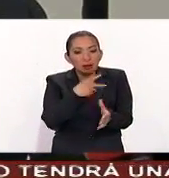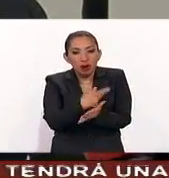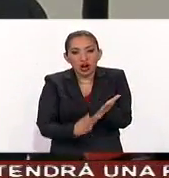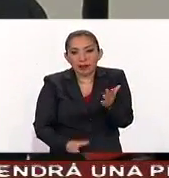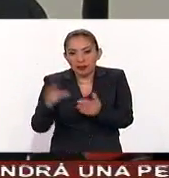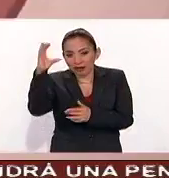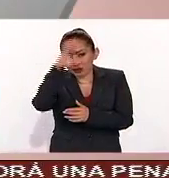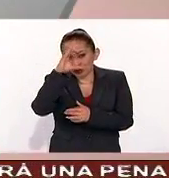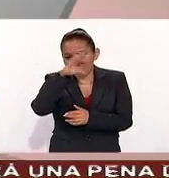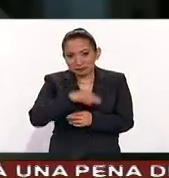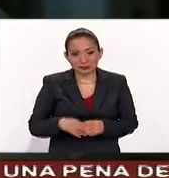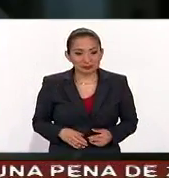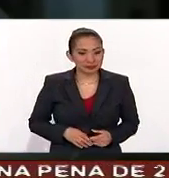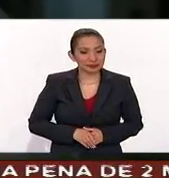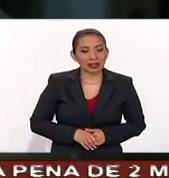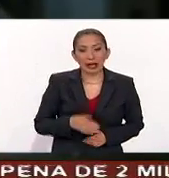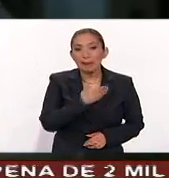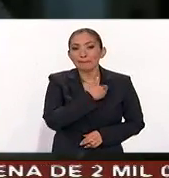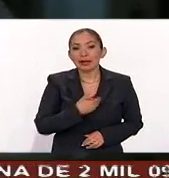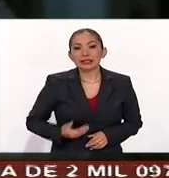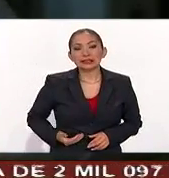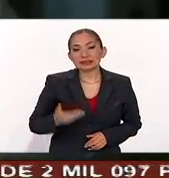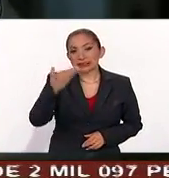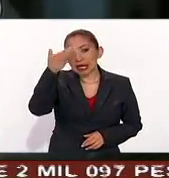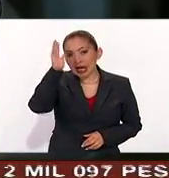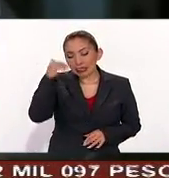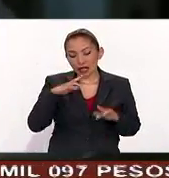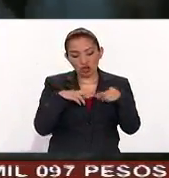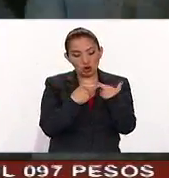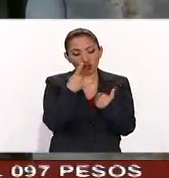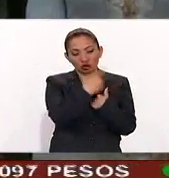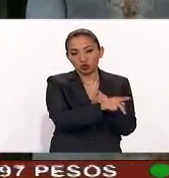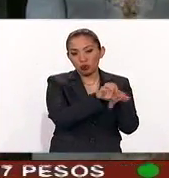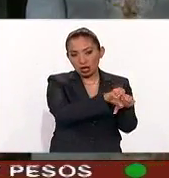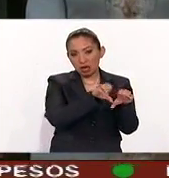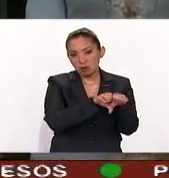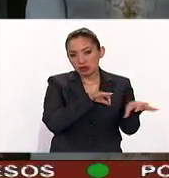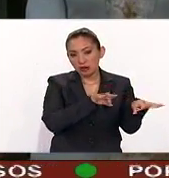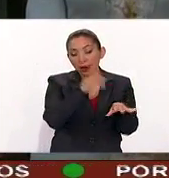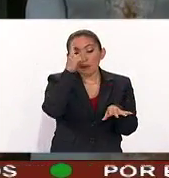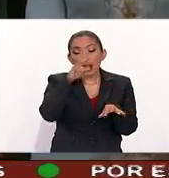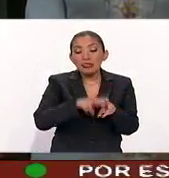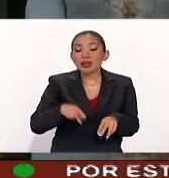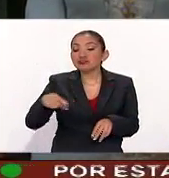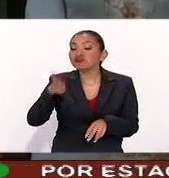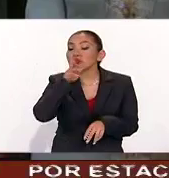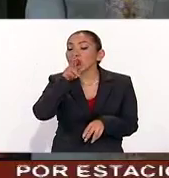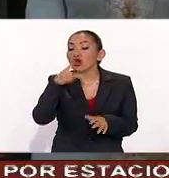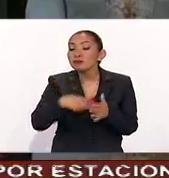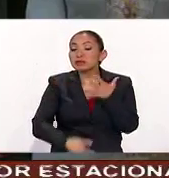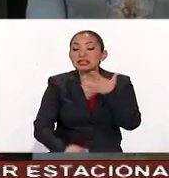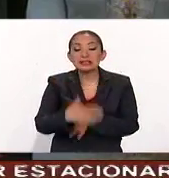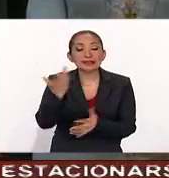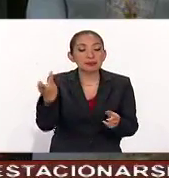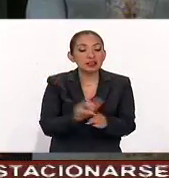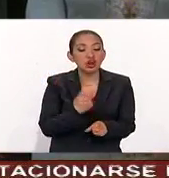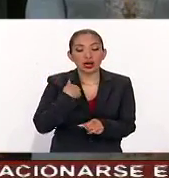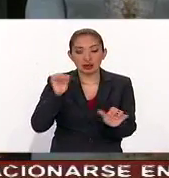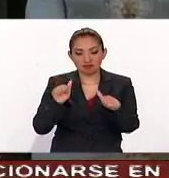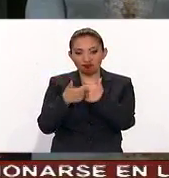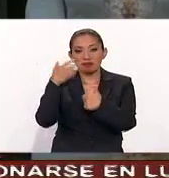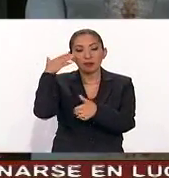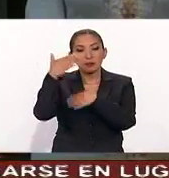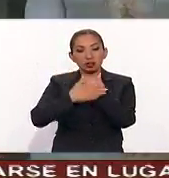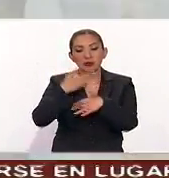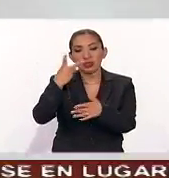cultural. El presidente Enrique Peña Nieto se reúne con su gabinete para analizar resultados de 2015 y retos en